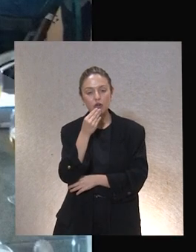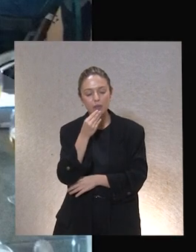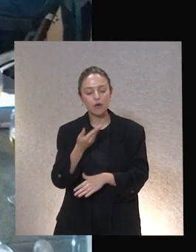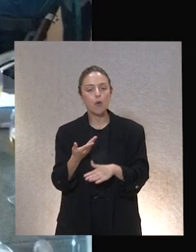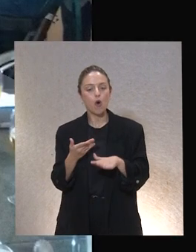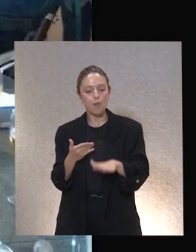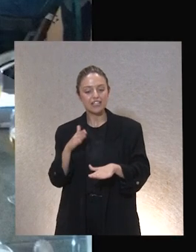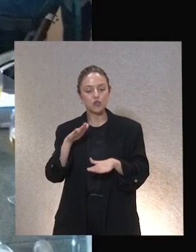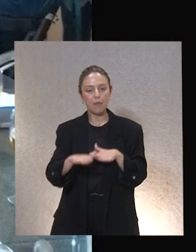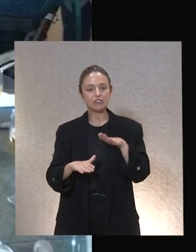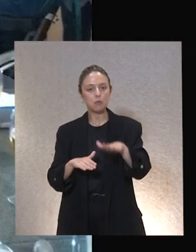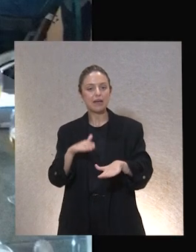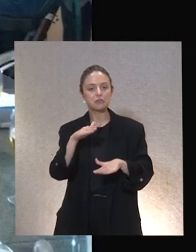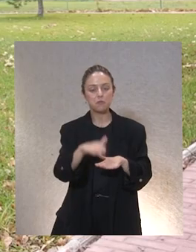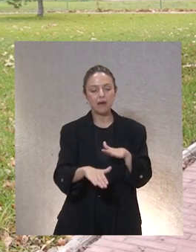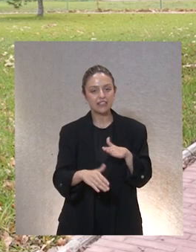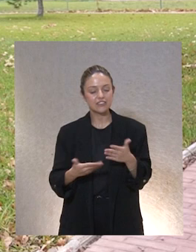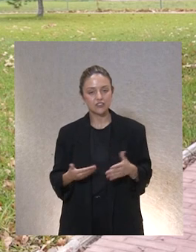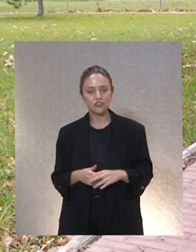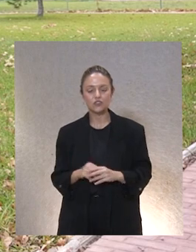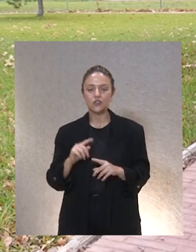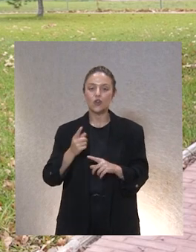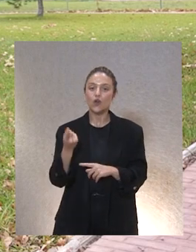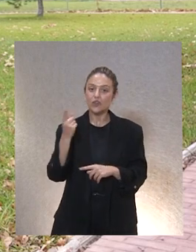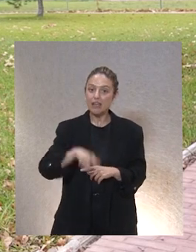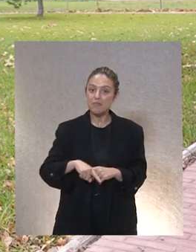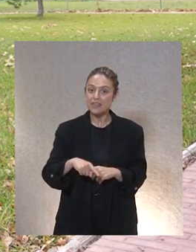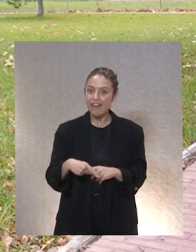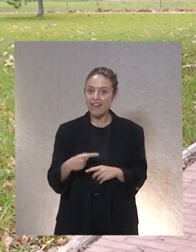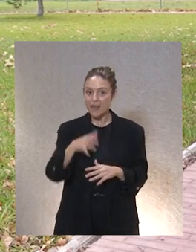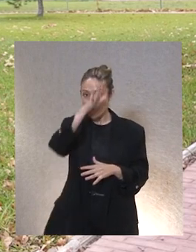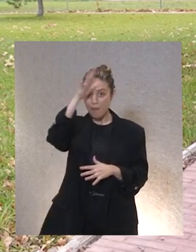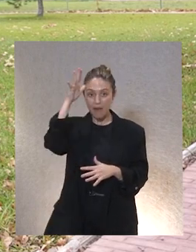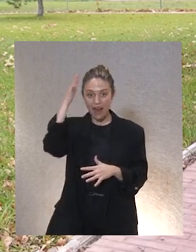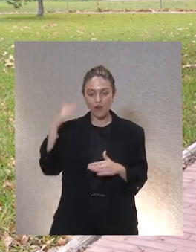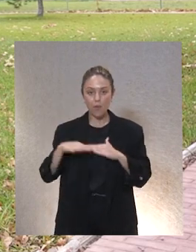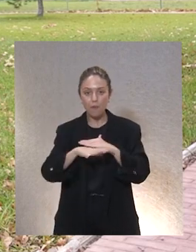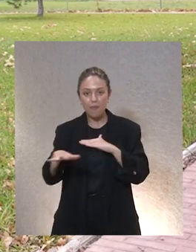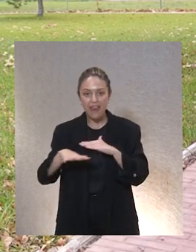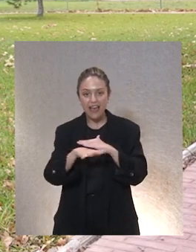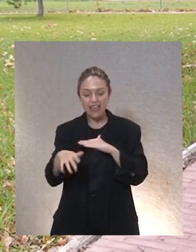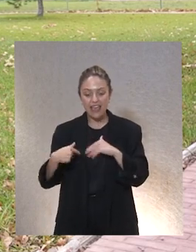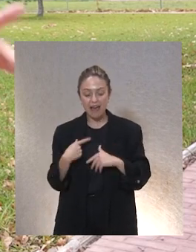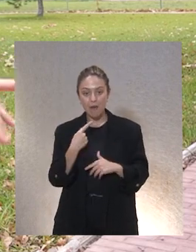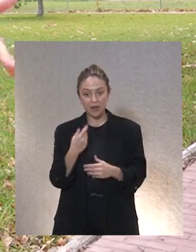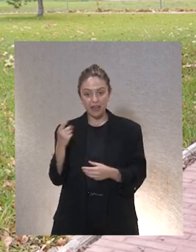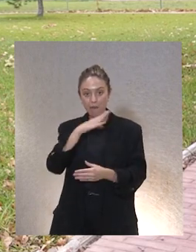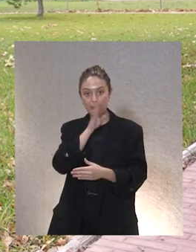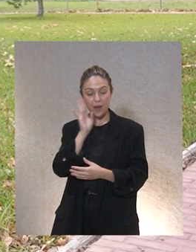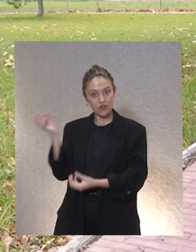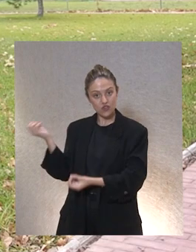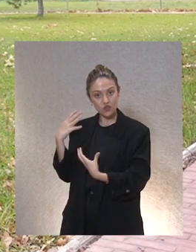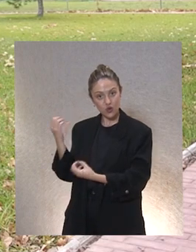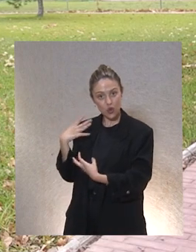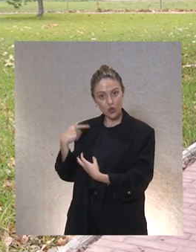que íbamos poco a poco luego también decidimos en verano llevarla a la playa que su madre nos contó que había ido cuando era pequeñita pero